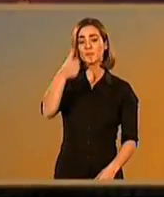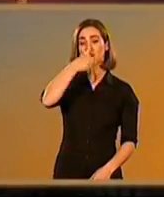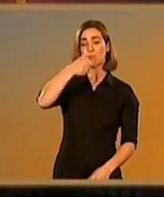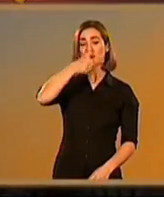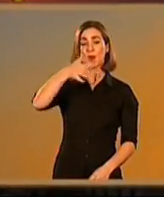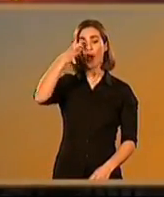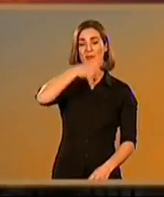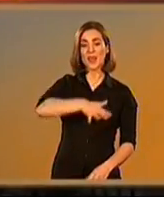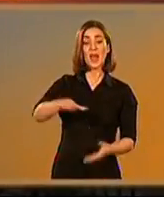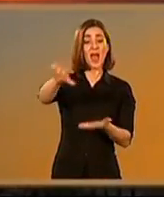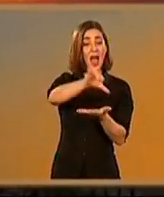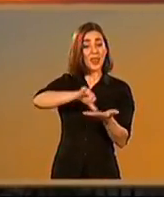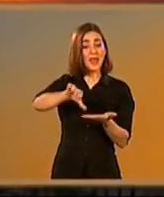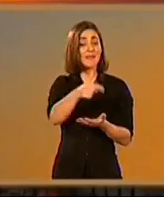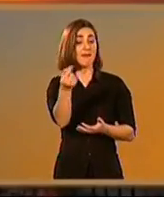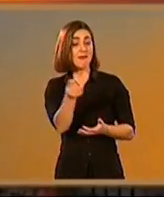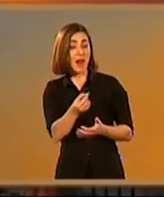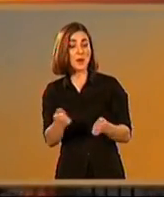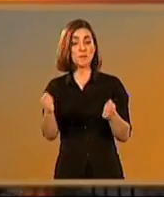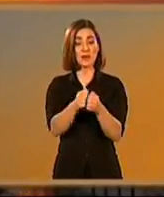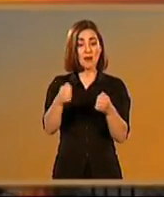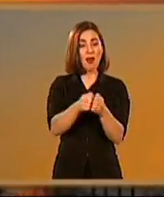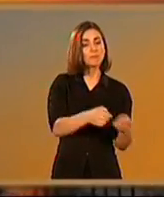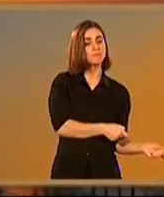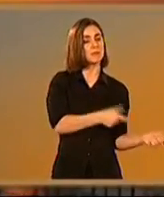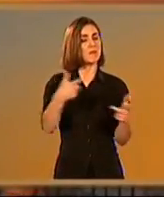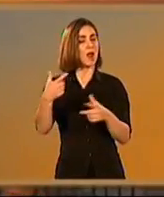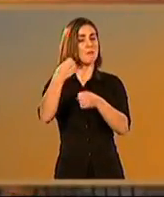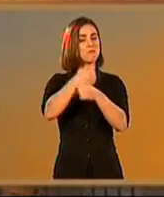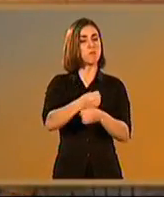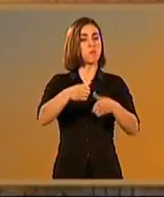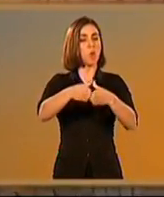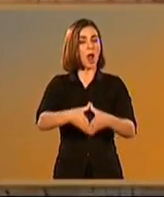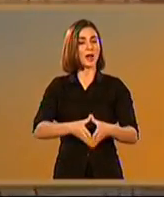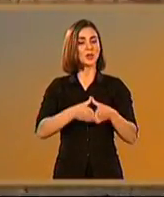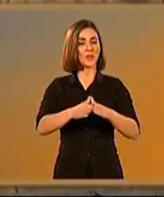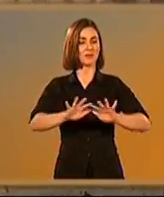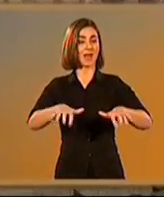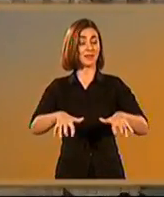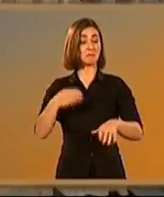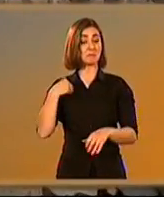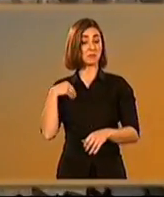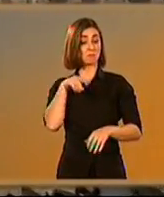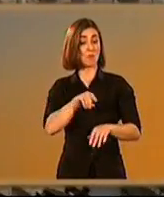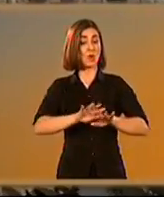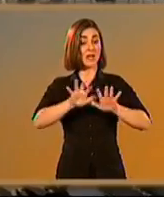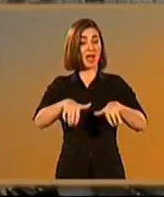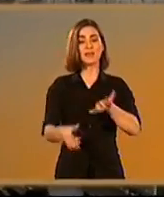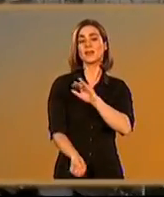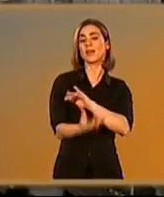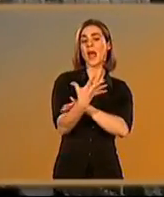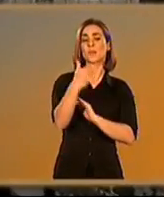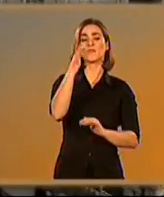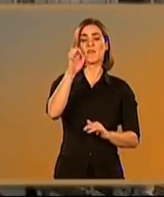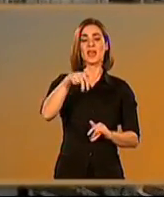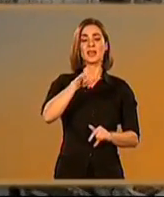El vino de Jerez, junto con el aceite, el grano y el mineral, tenía como destino el puerto de Cáceres, fundada por